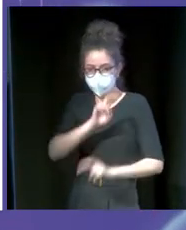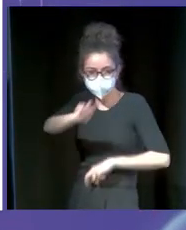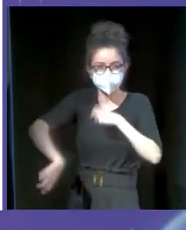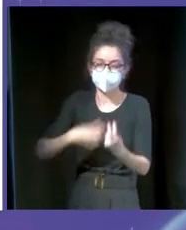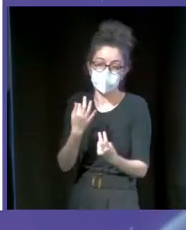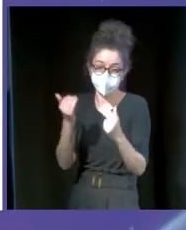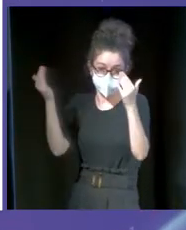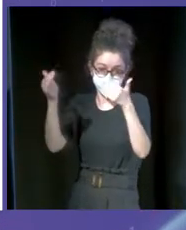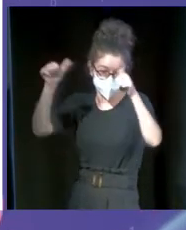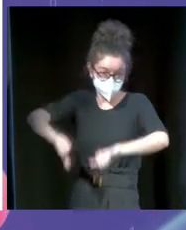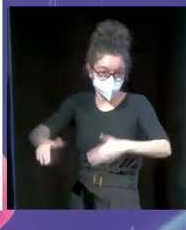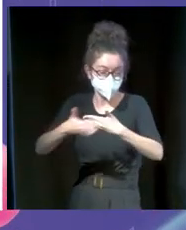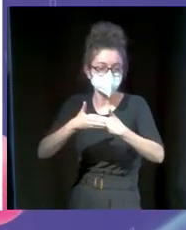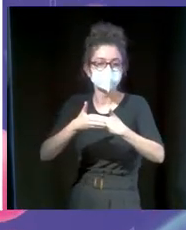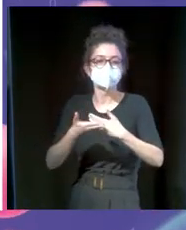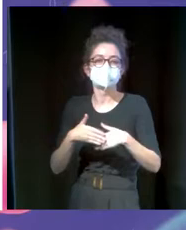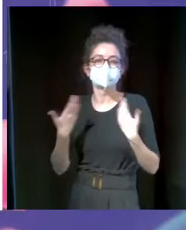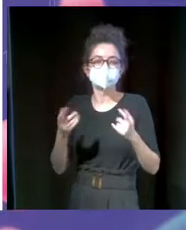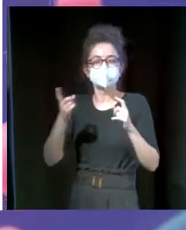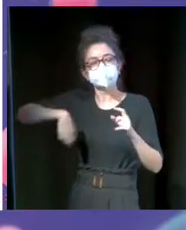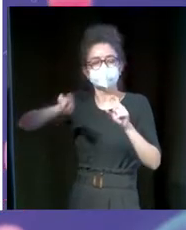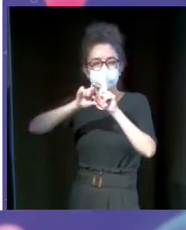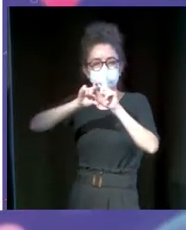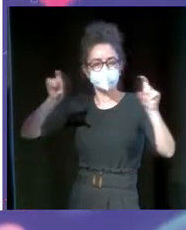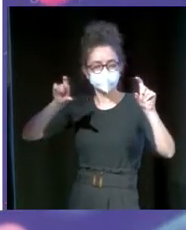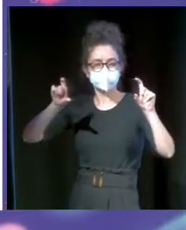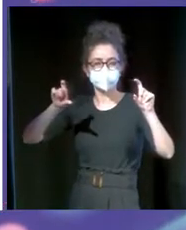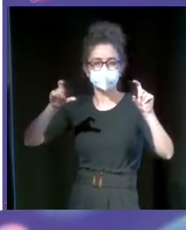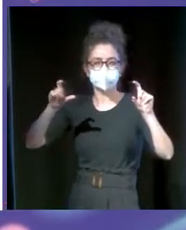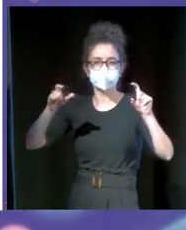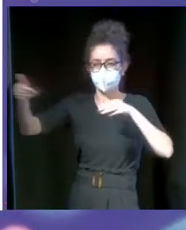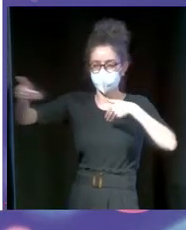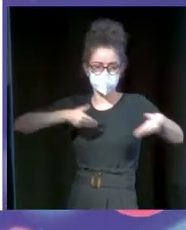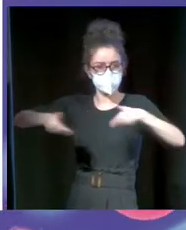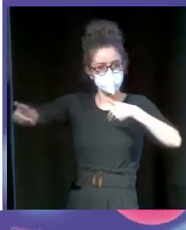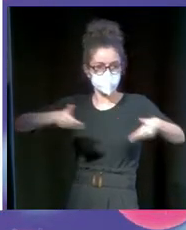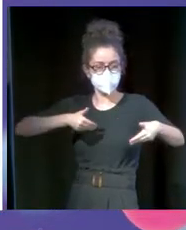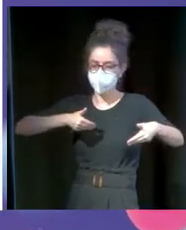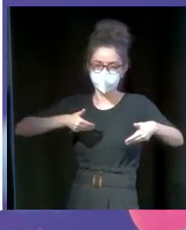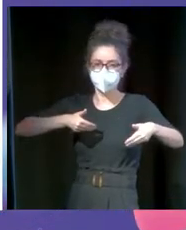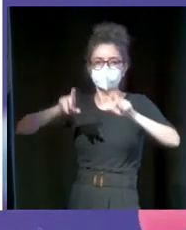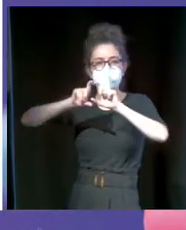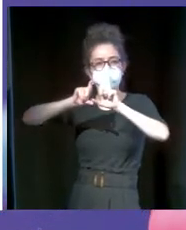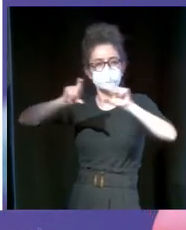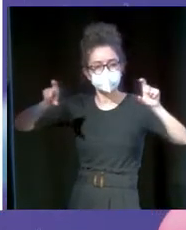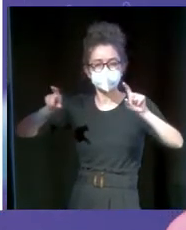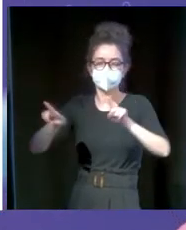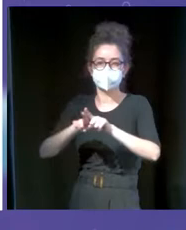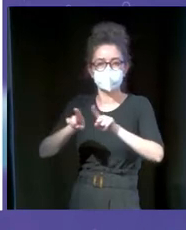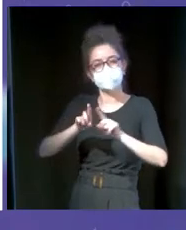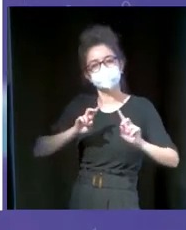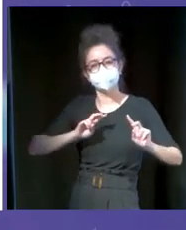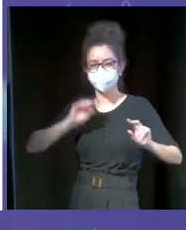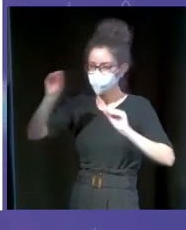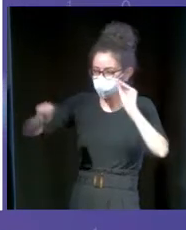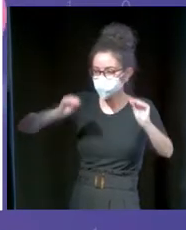en este momento, lo que hicimos fue, en lugar de ser una empresa reactiva, que recibíamos pedidos, lo que hicimos fue ser una empresa aproactiva. Fuimos a